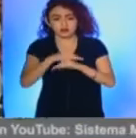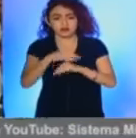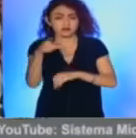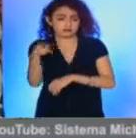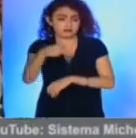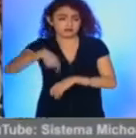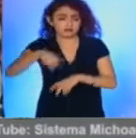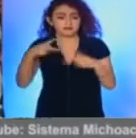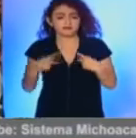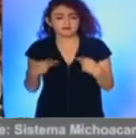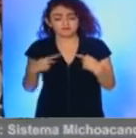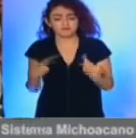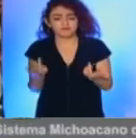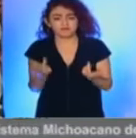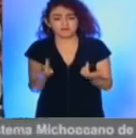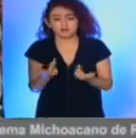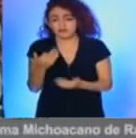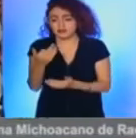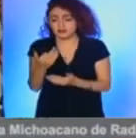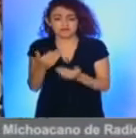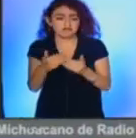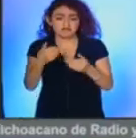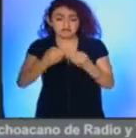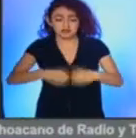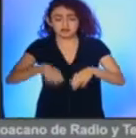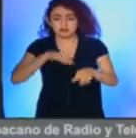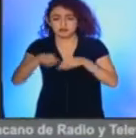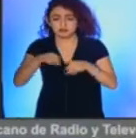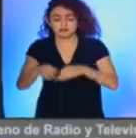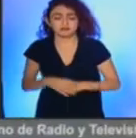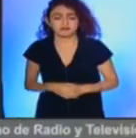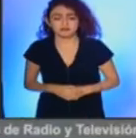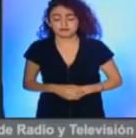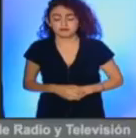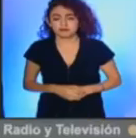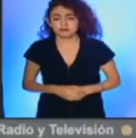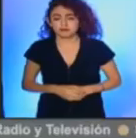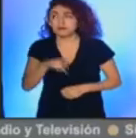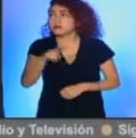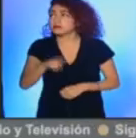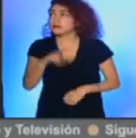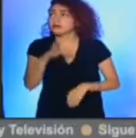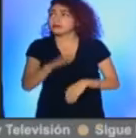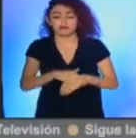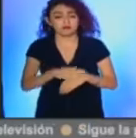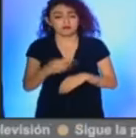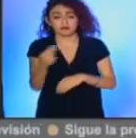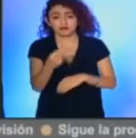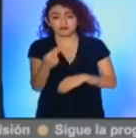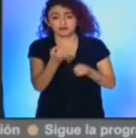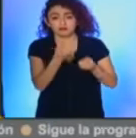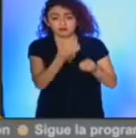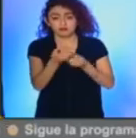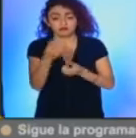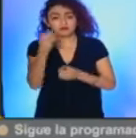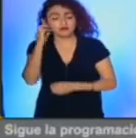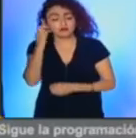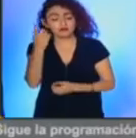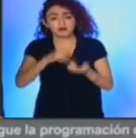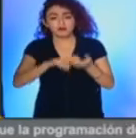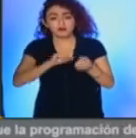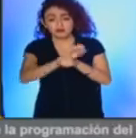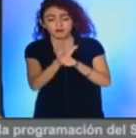aquellas personas que se quedaron sin empleo. La verdad es que más hoy que nunca, en medio del marco de la pandemia,